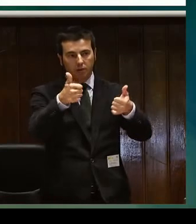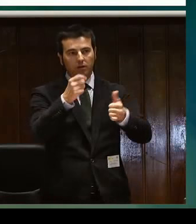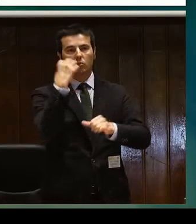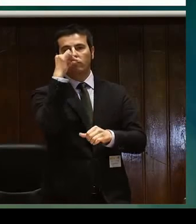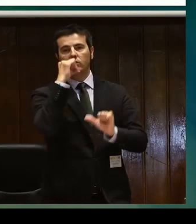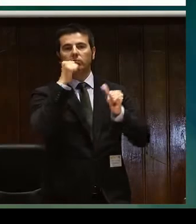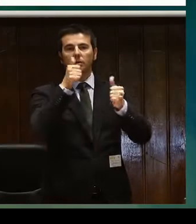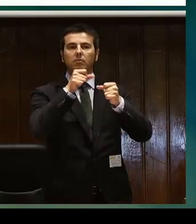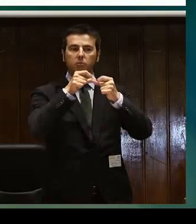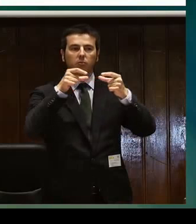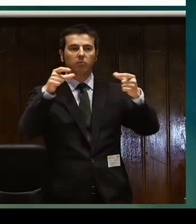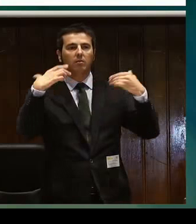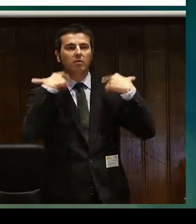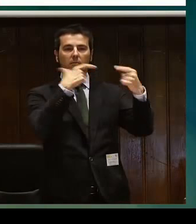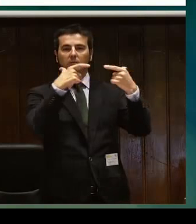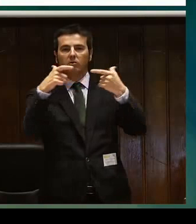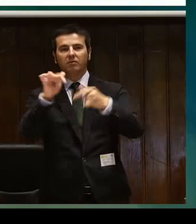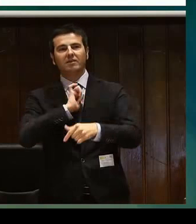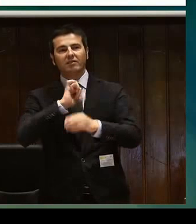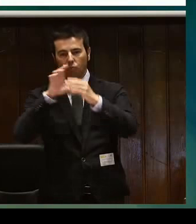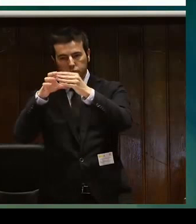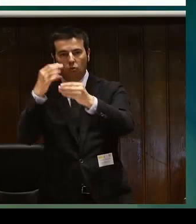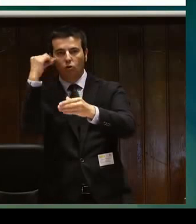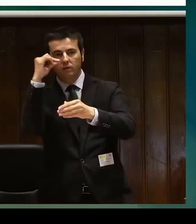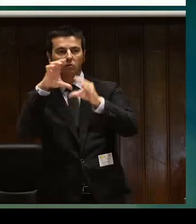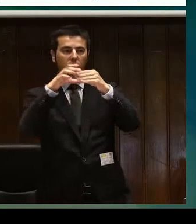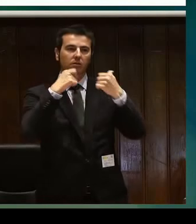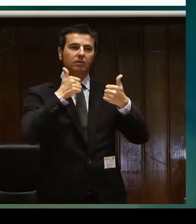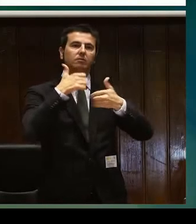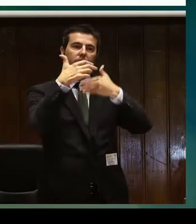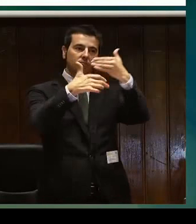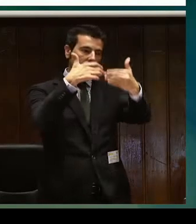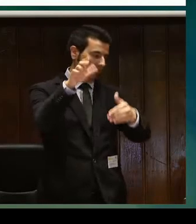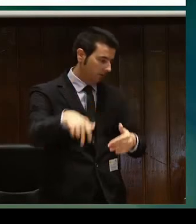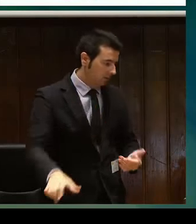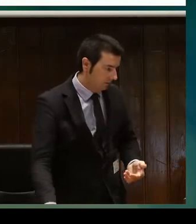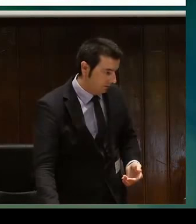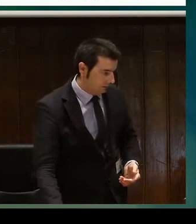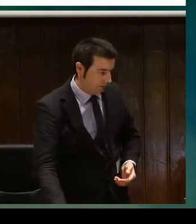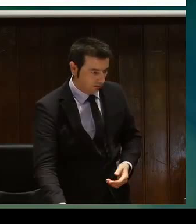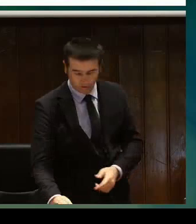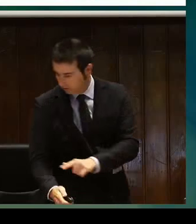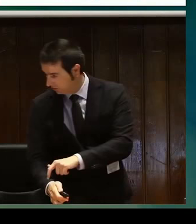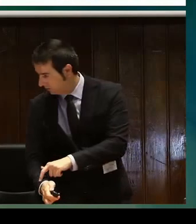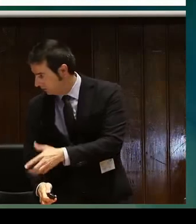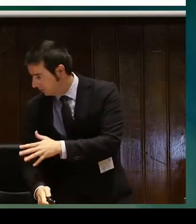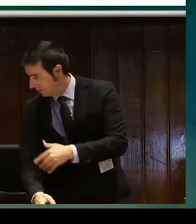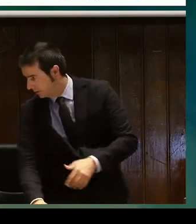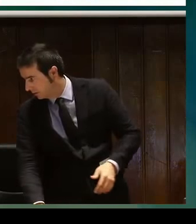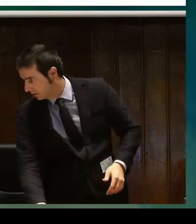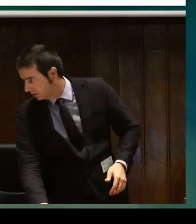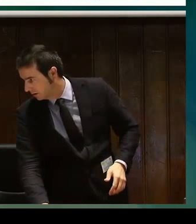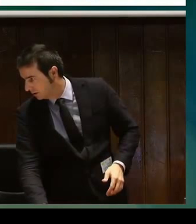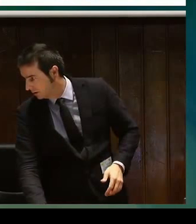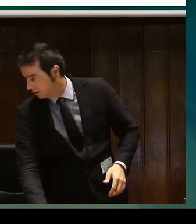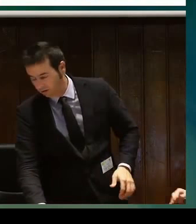y dentro de esta federación se van creando diferentes comisiones y tenemos ahora la Comisión de